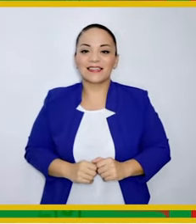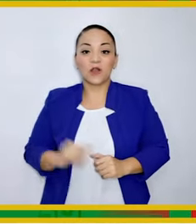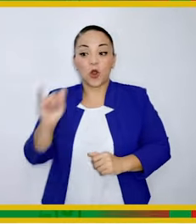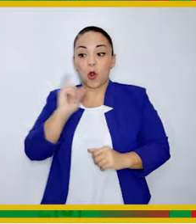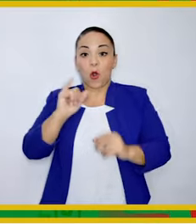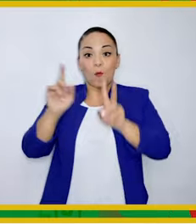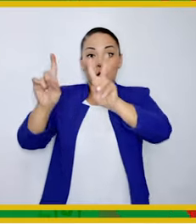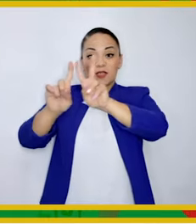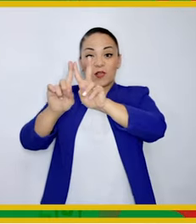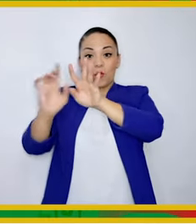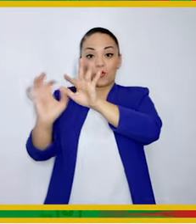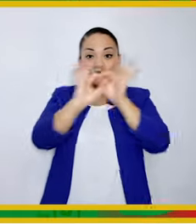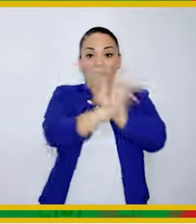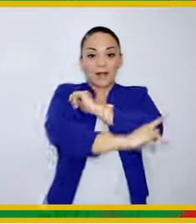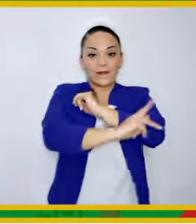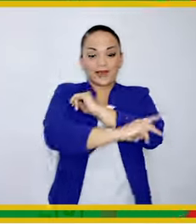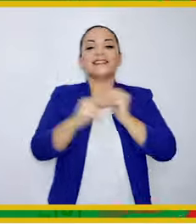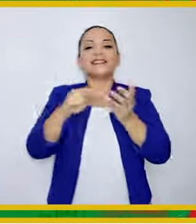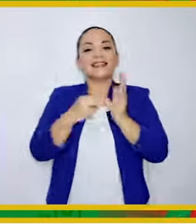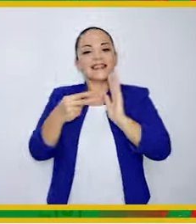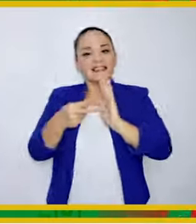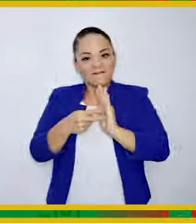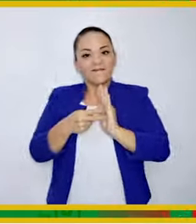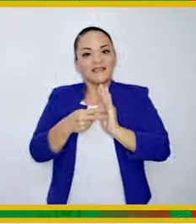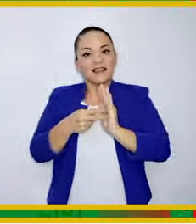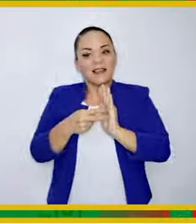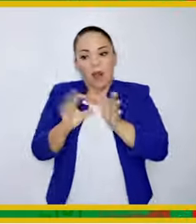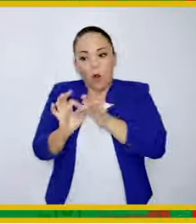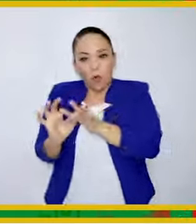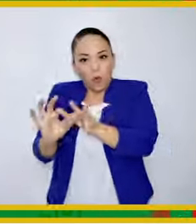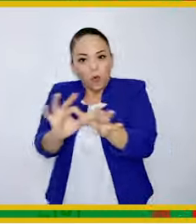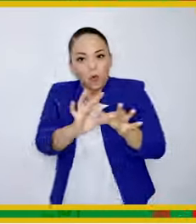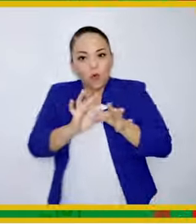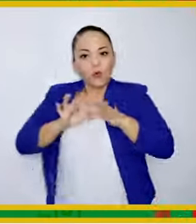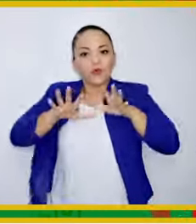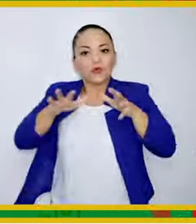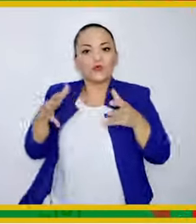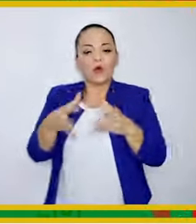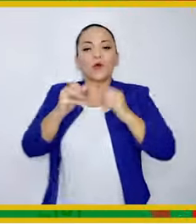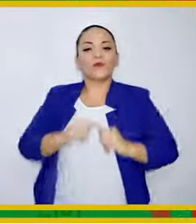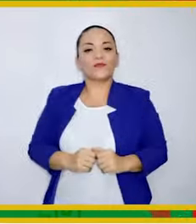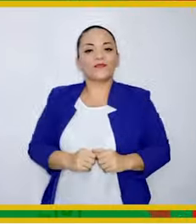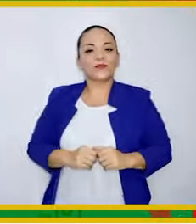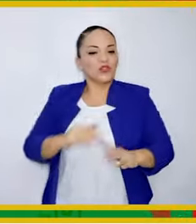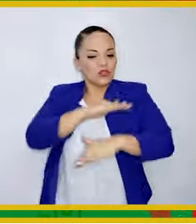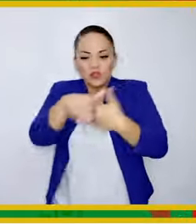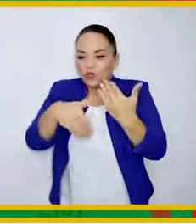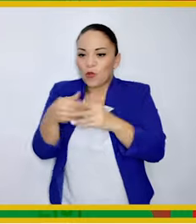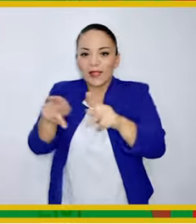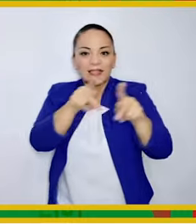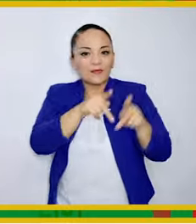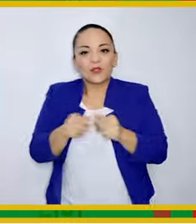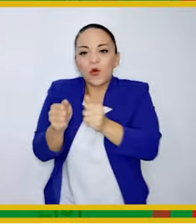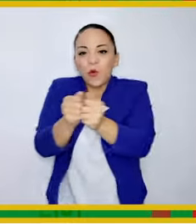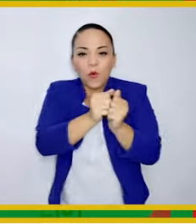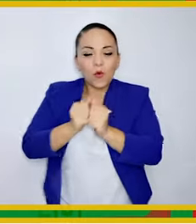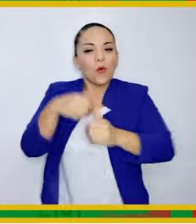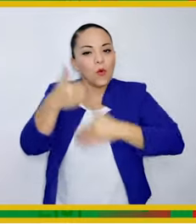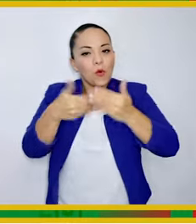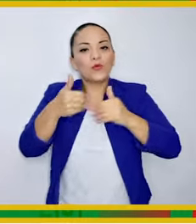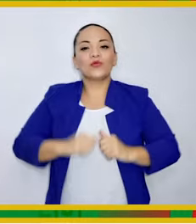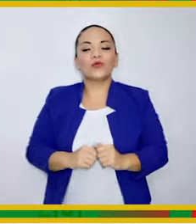Anexarse Es tener ese sentido de unión De que vamos todos